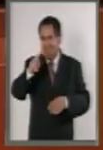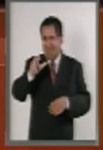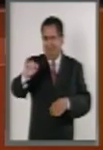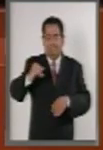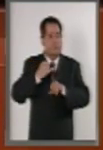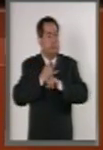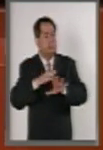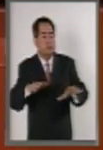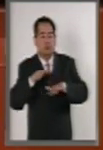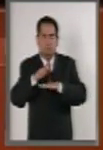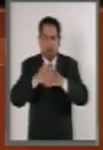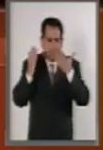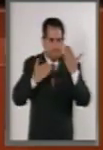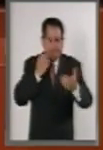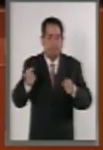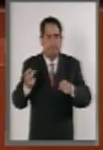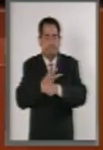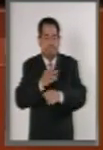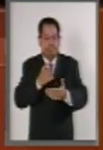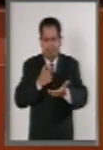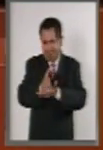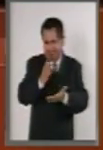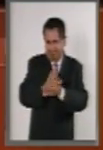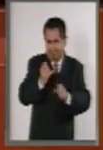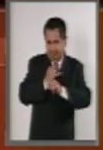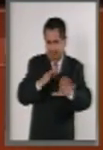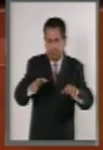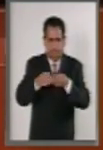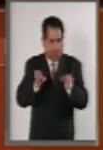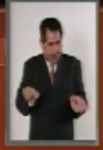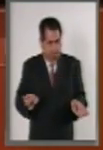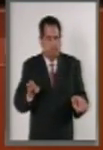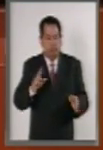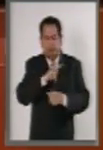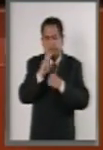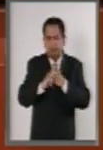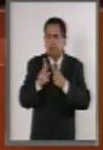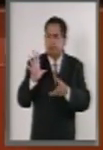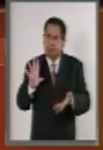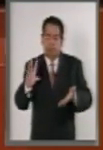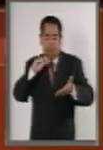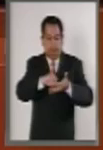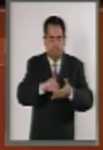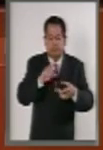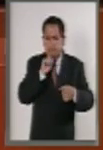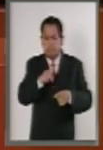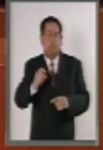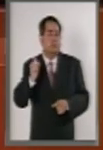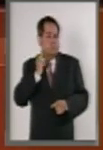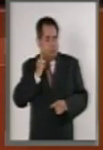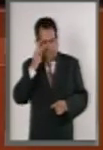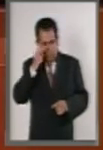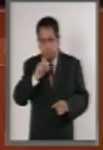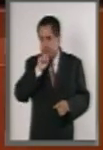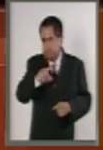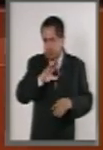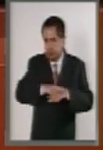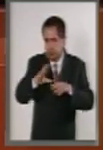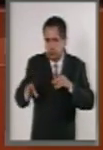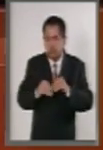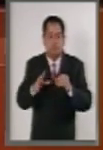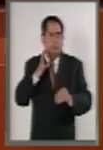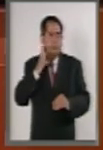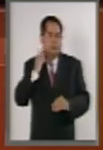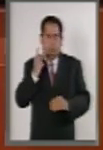sobre la evaluación general en materia de acceso a la información pública en el país incluye no sólo el Senado de la República, sino también a la